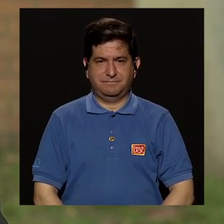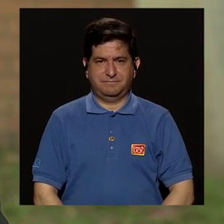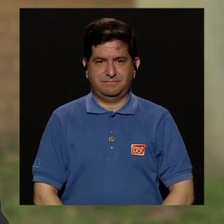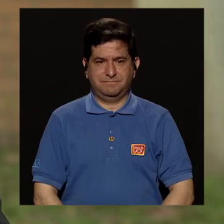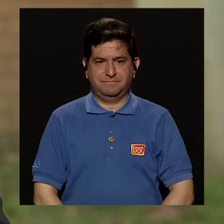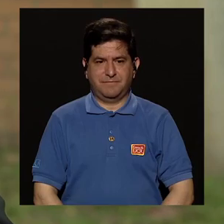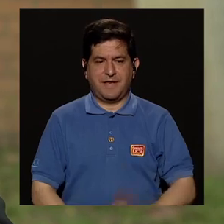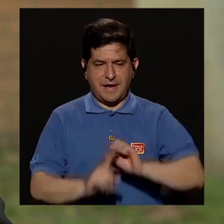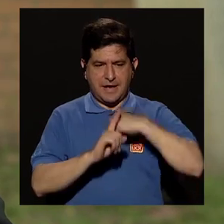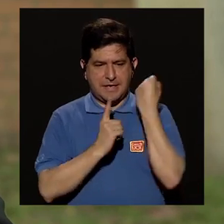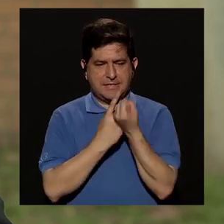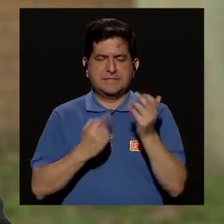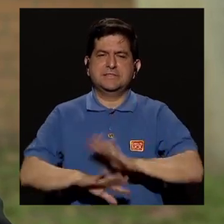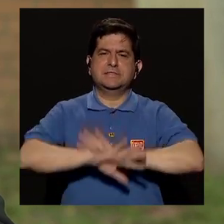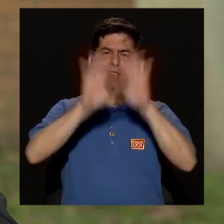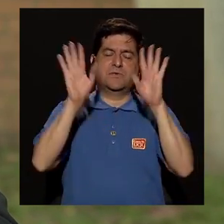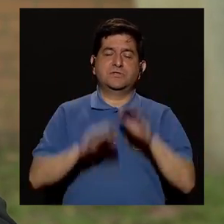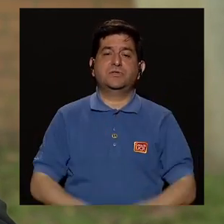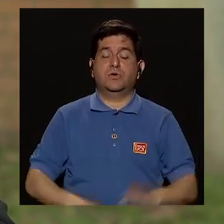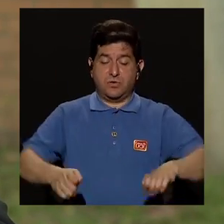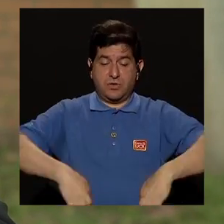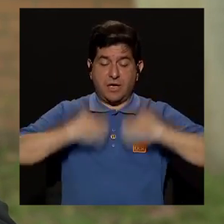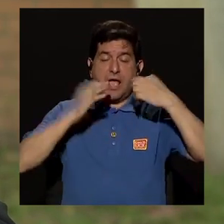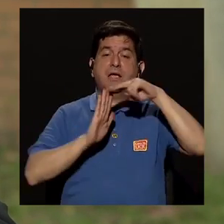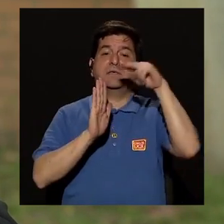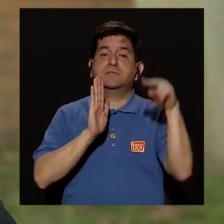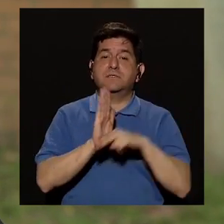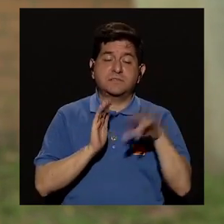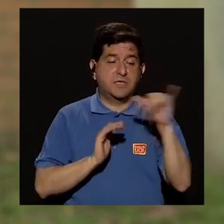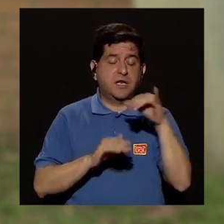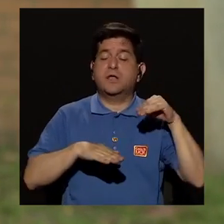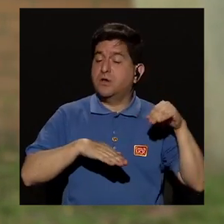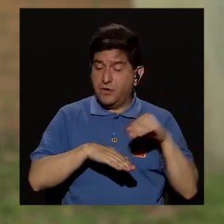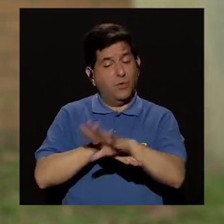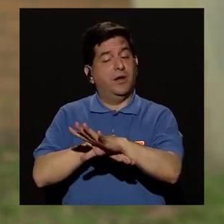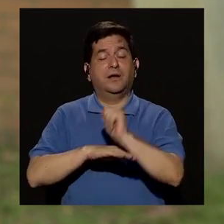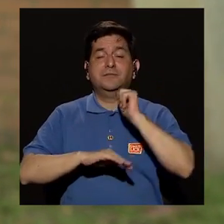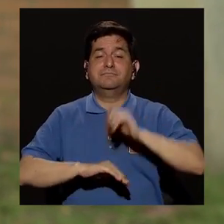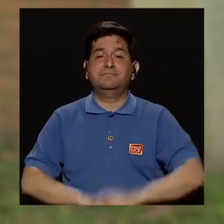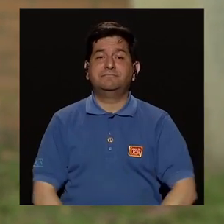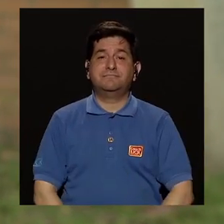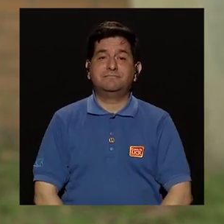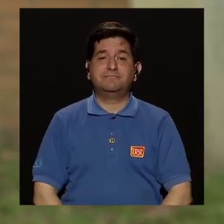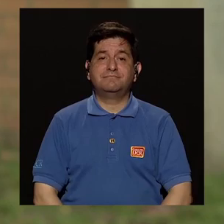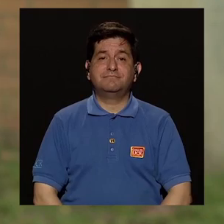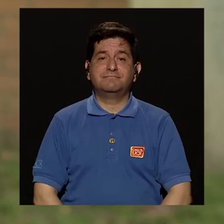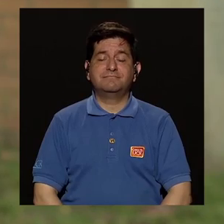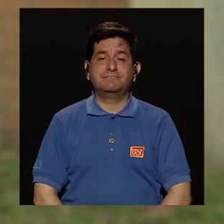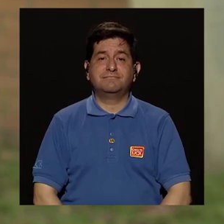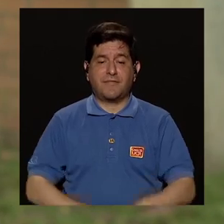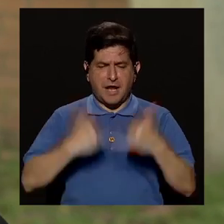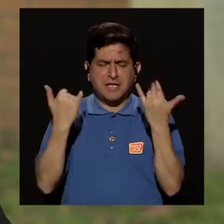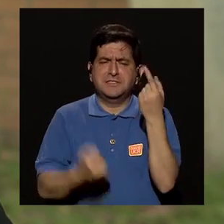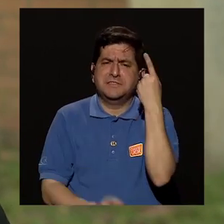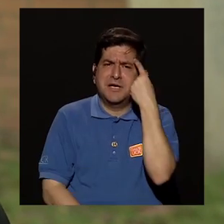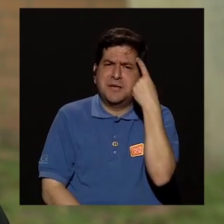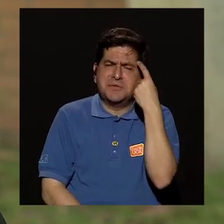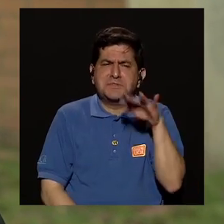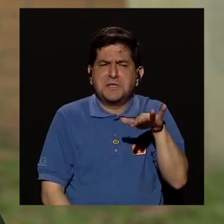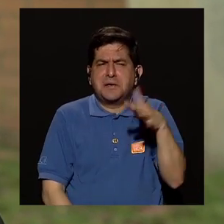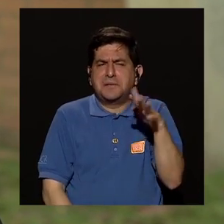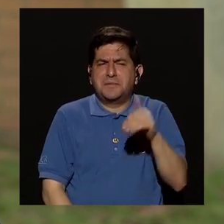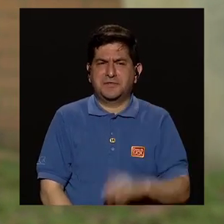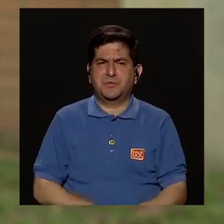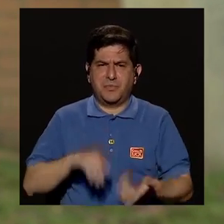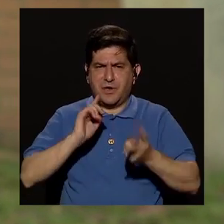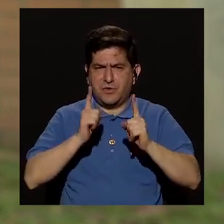Hay un asunto muy claro. Si hay normas, tienen que haber consecuencias. ¿Verdad? Ya debemos pensar más o